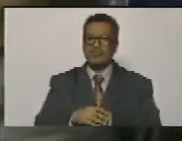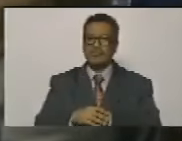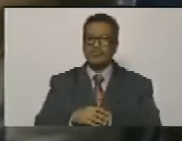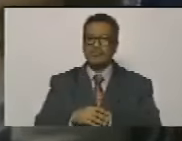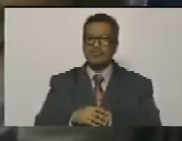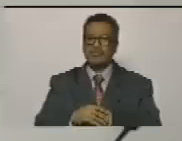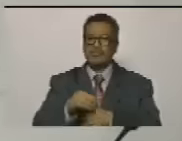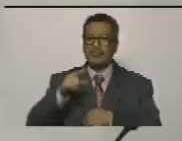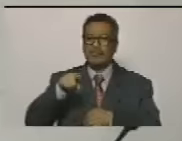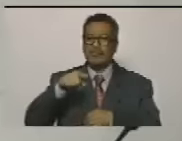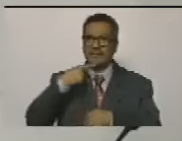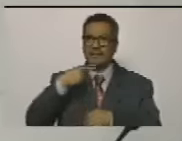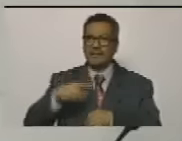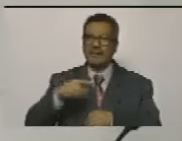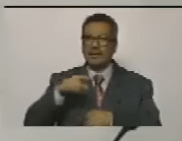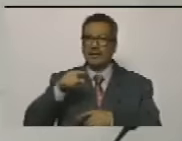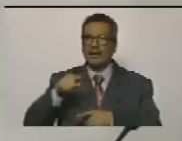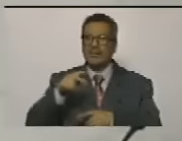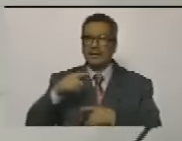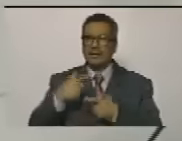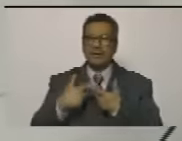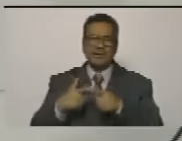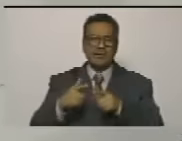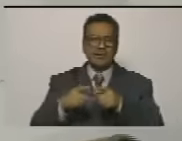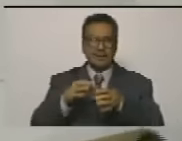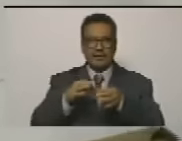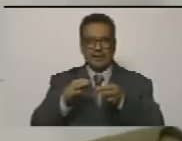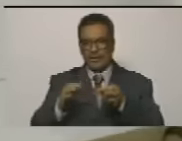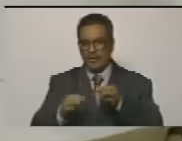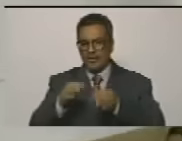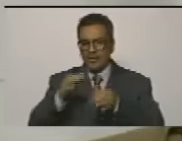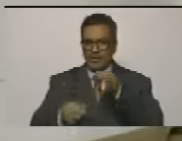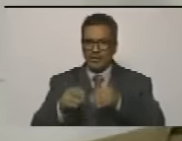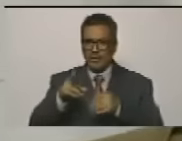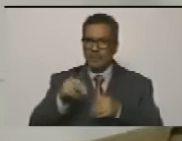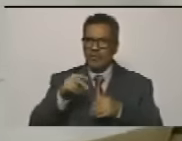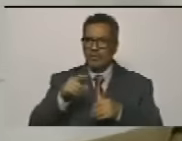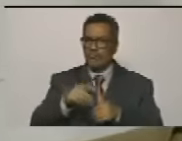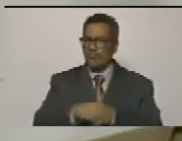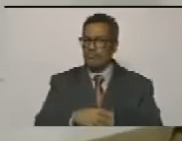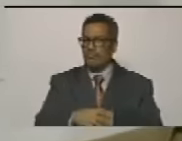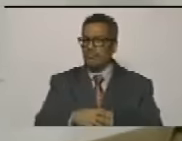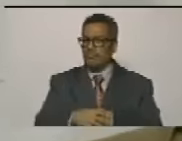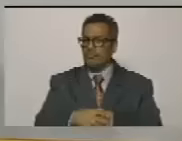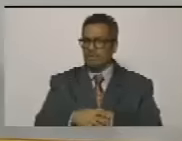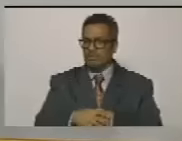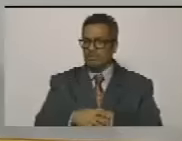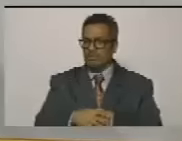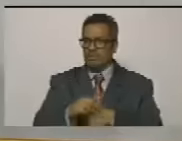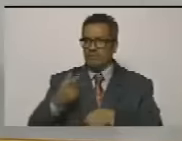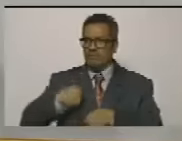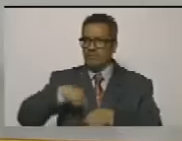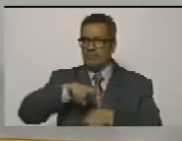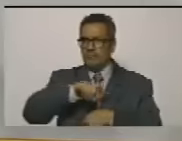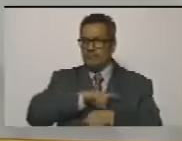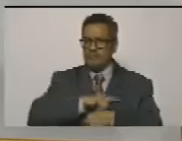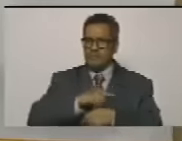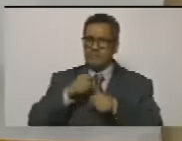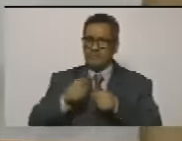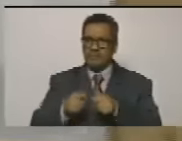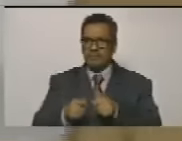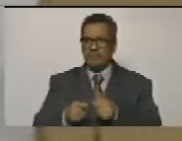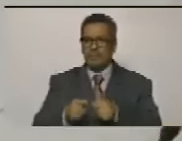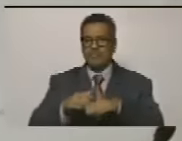no eso no son elecciones ni libres ni justas así que nosotros vamos a insistir